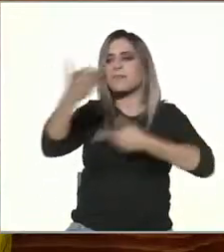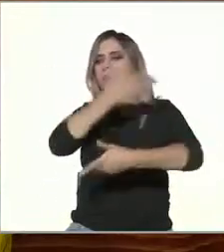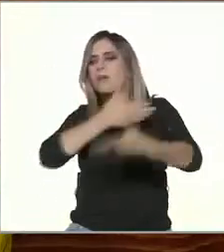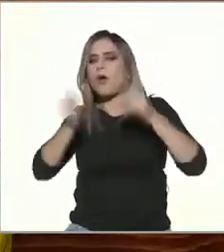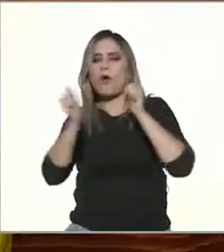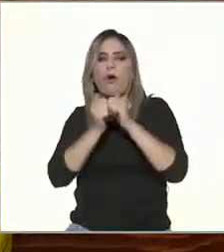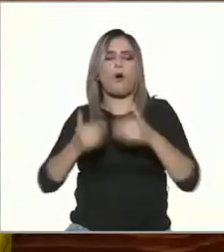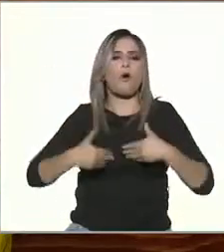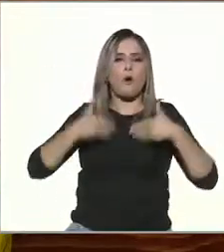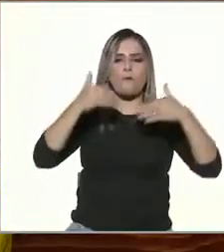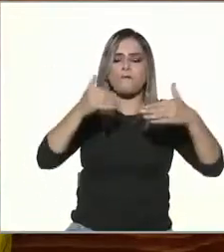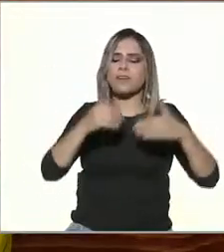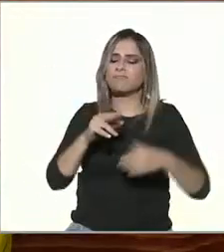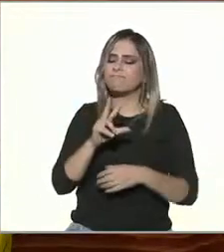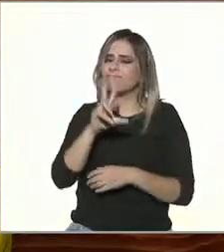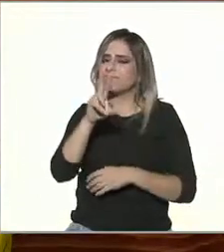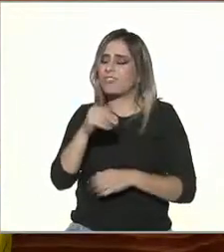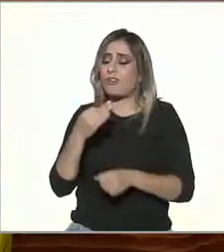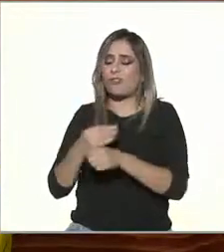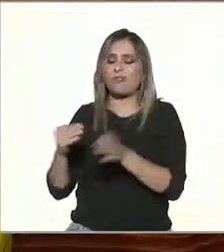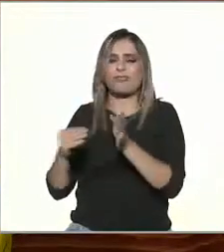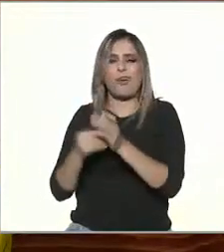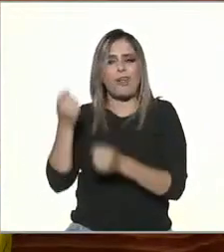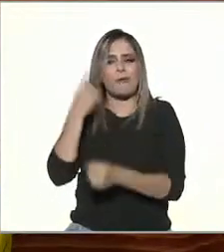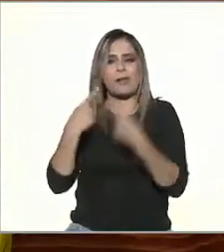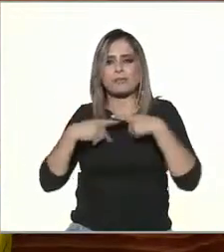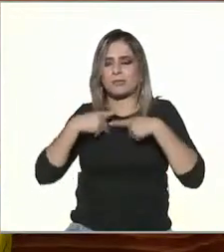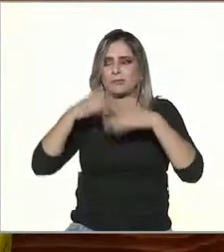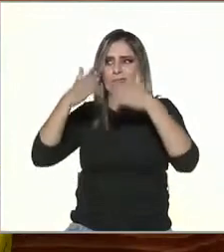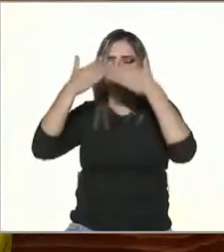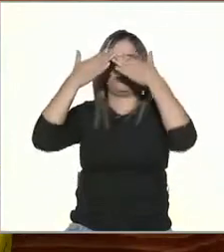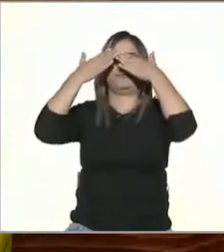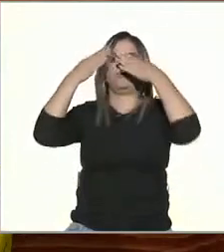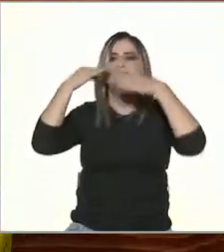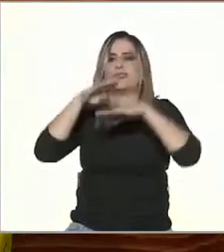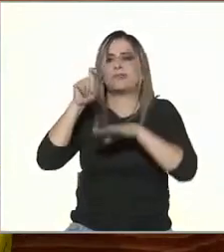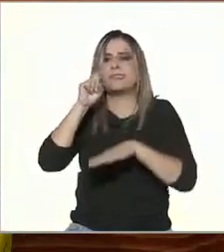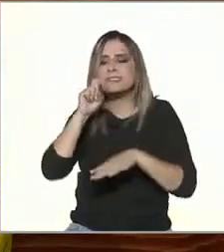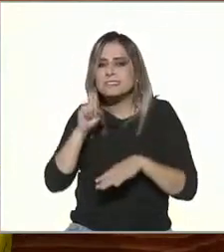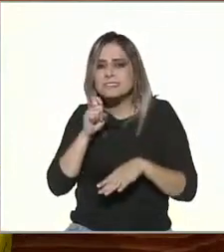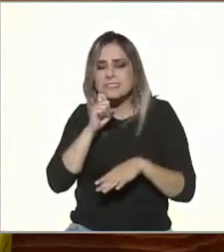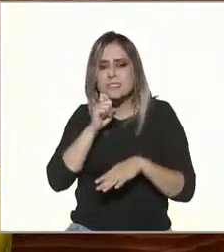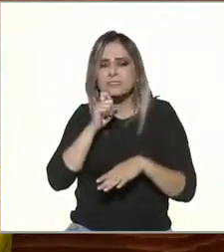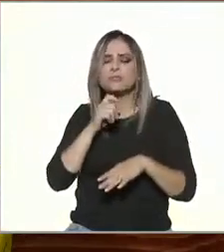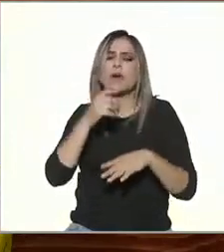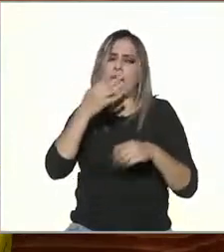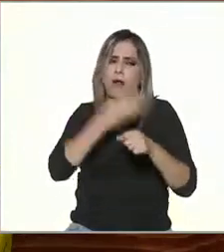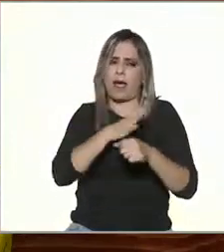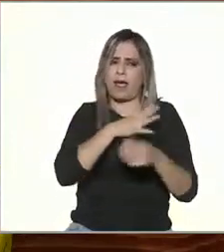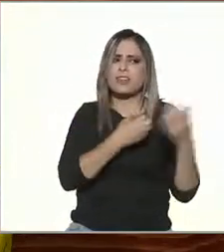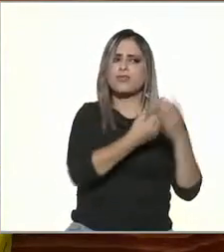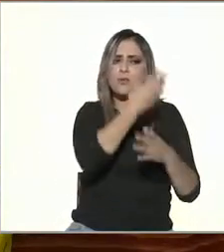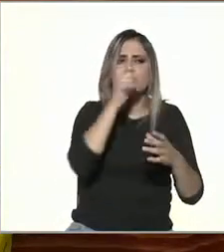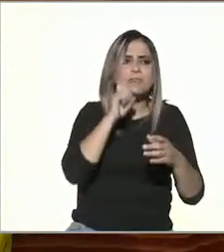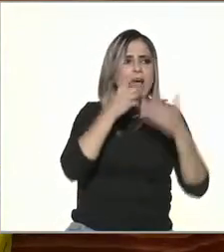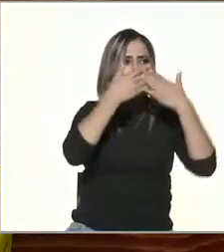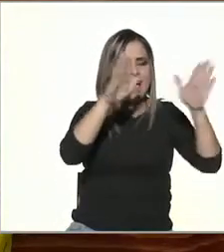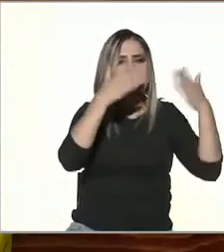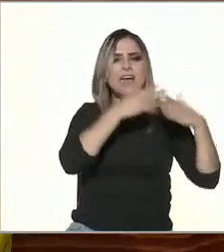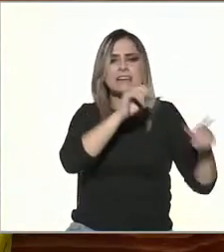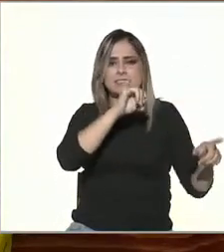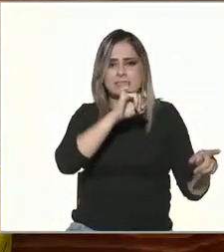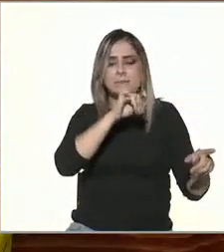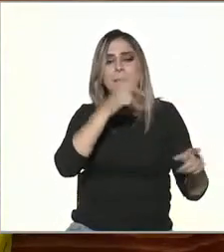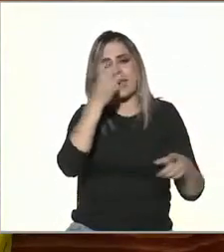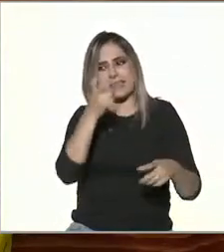humanos en esta evolución en esta evolución ideológica en estas tantas revoluciones sexuales que hemos tenido y aquí en un monólogo una